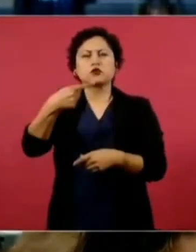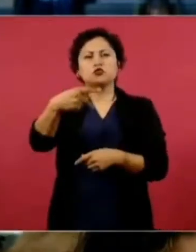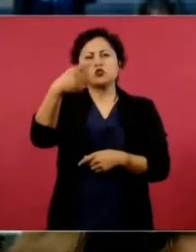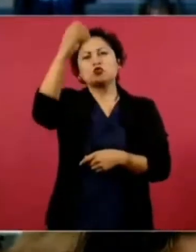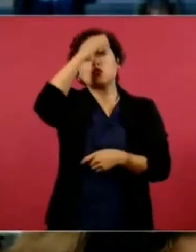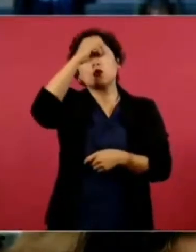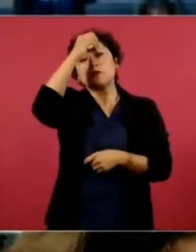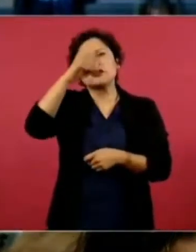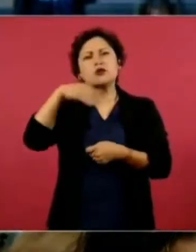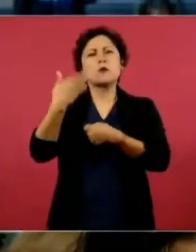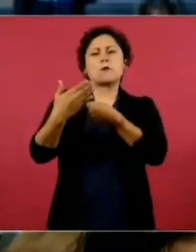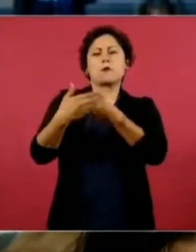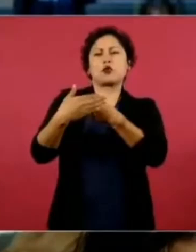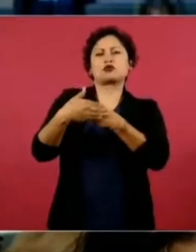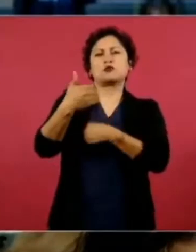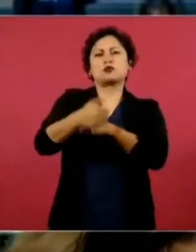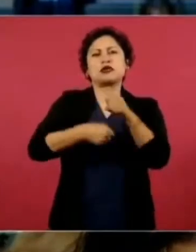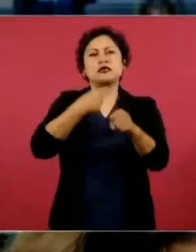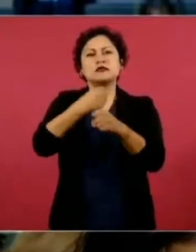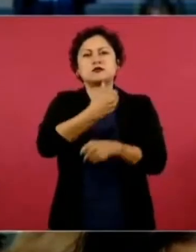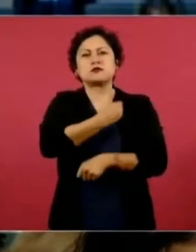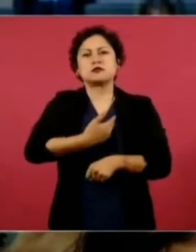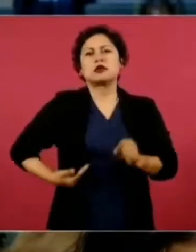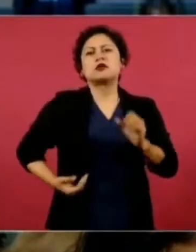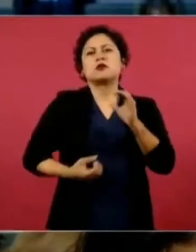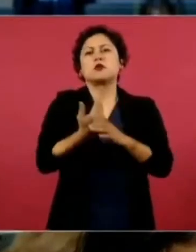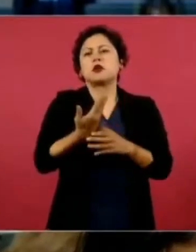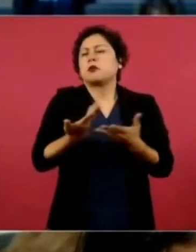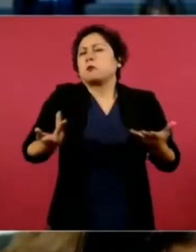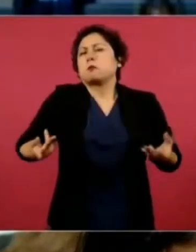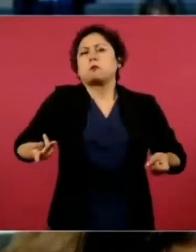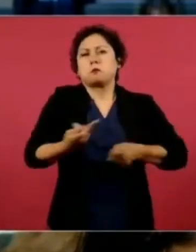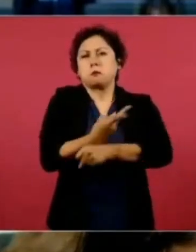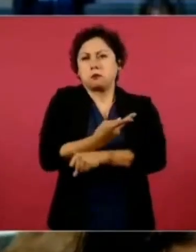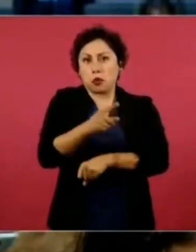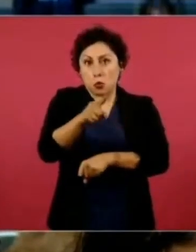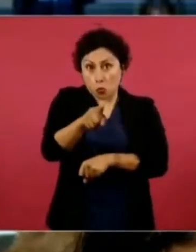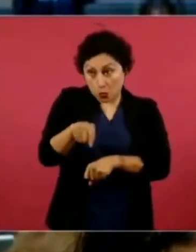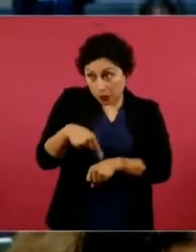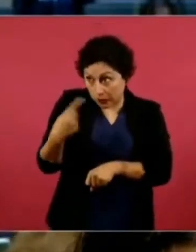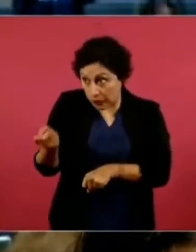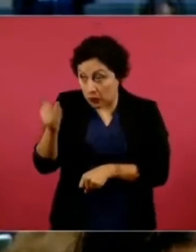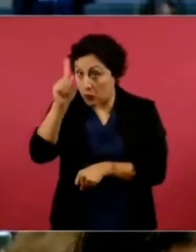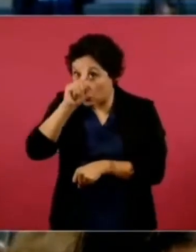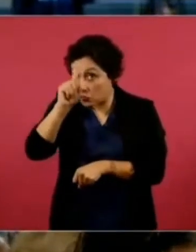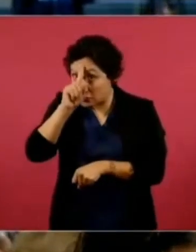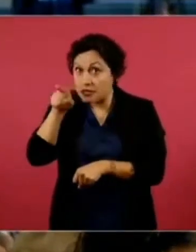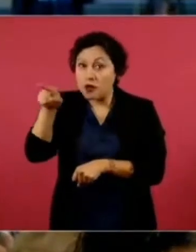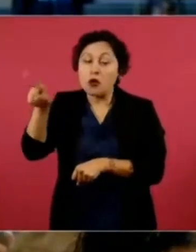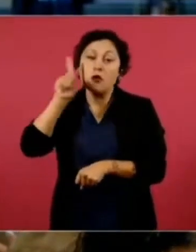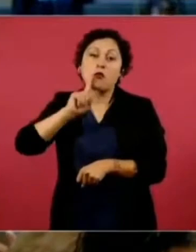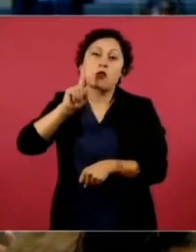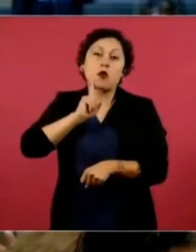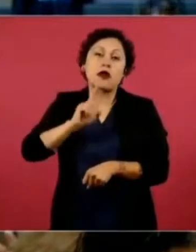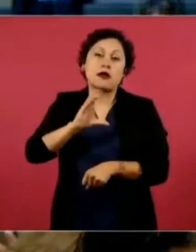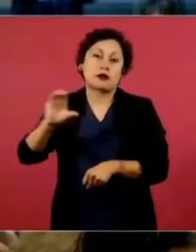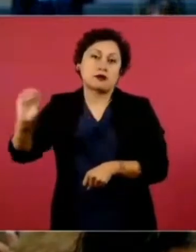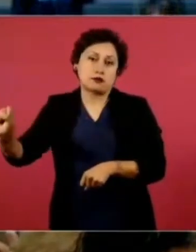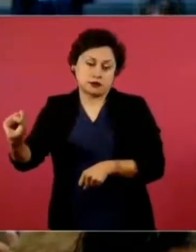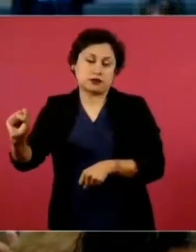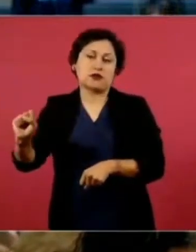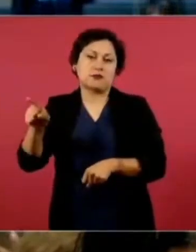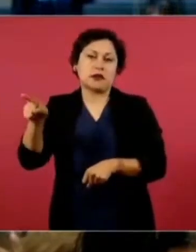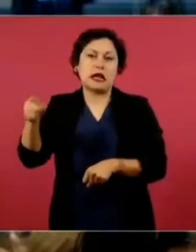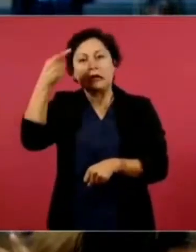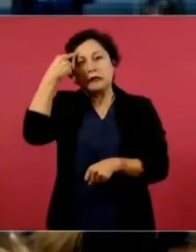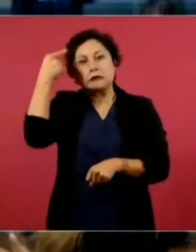sexenio? ¿Qué consejos le daría a la virtual presidenta Claudia Chembaum para lidiar con las campañas de odio,